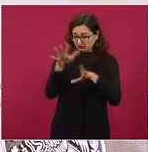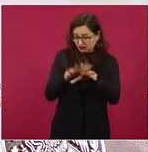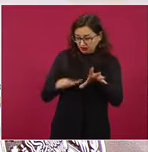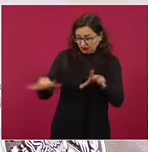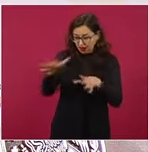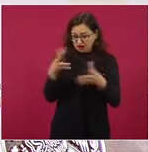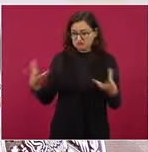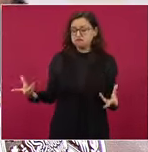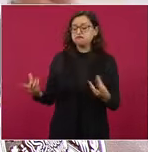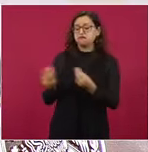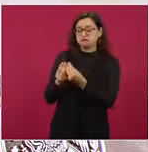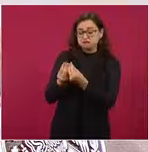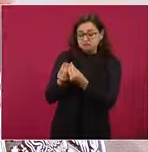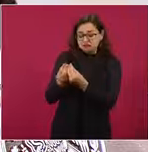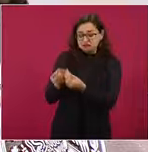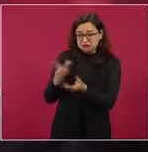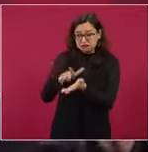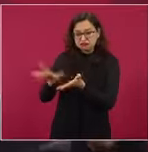fueron